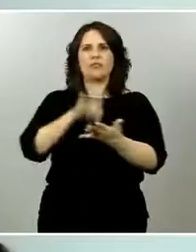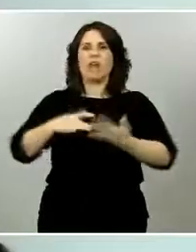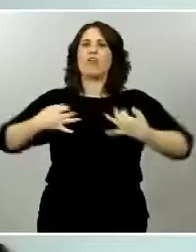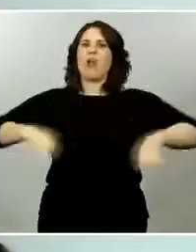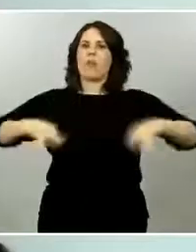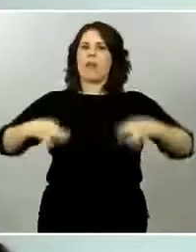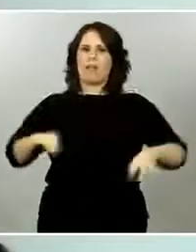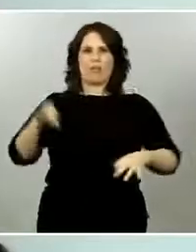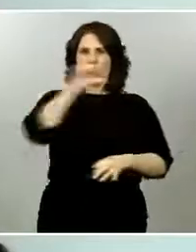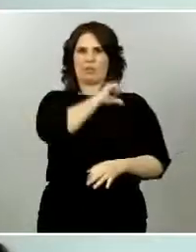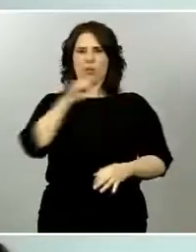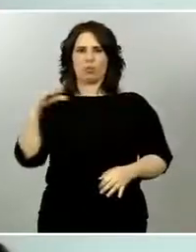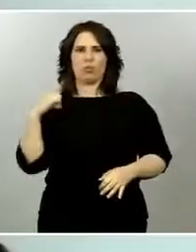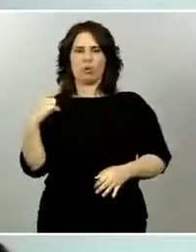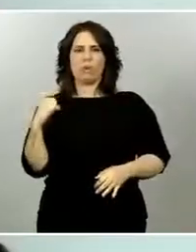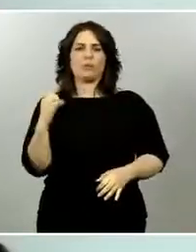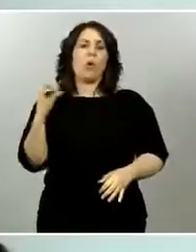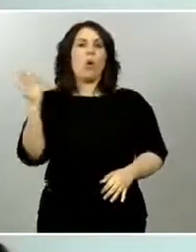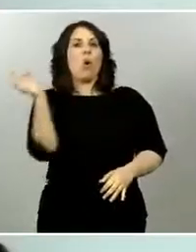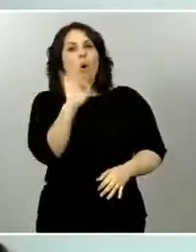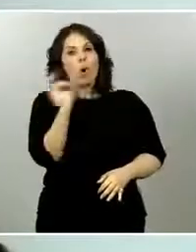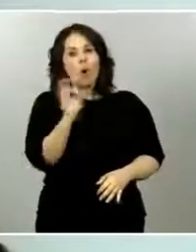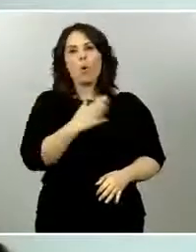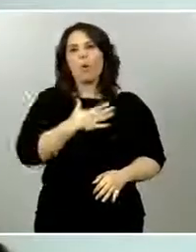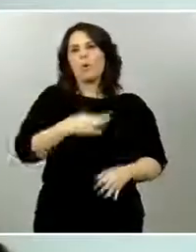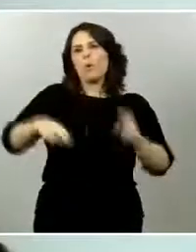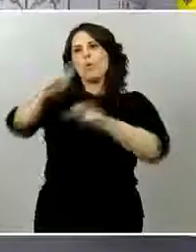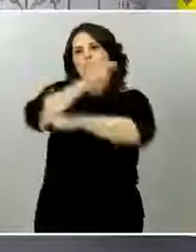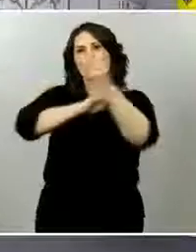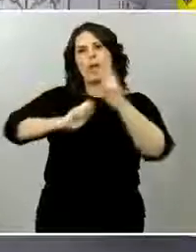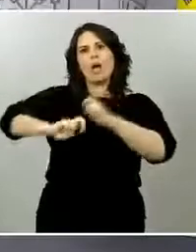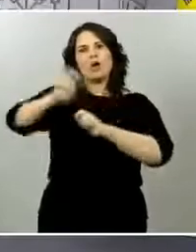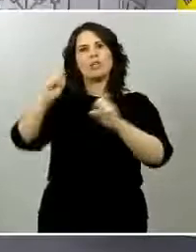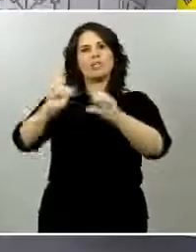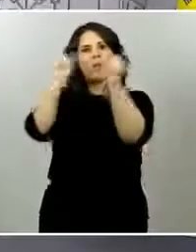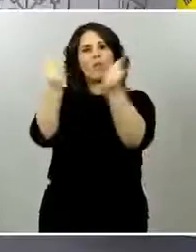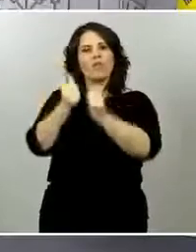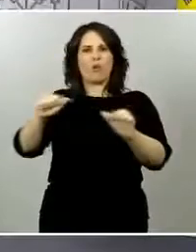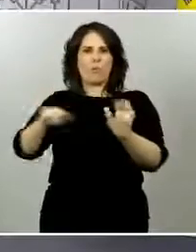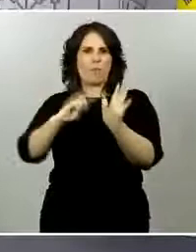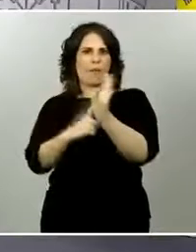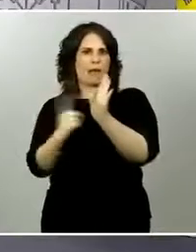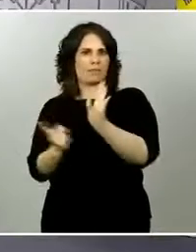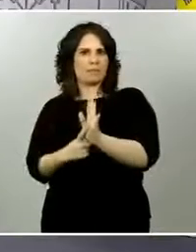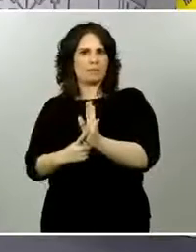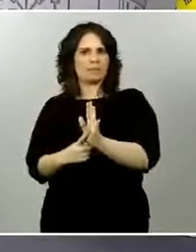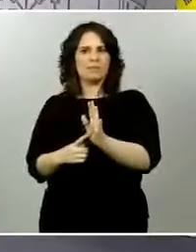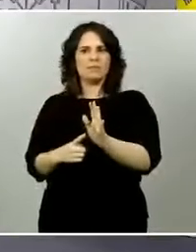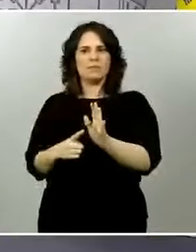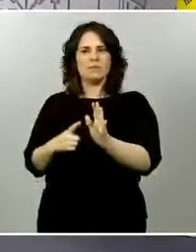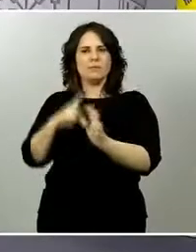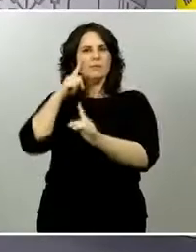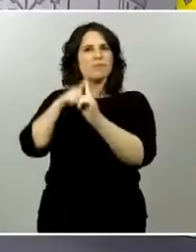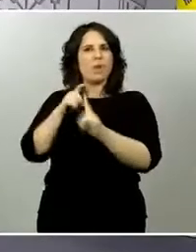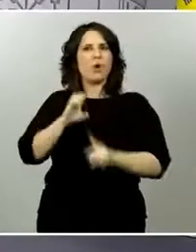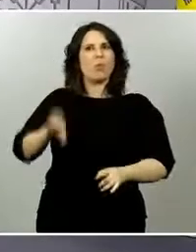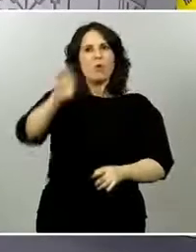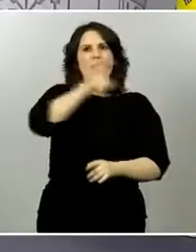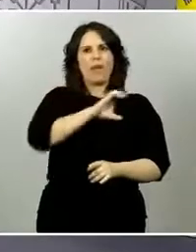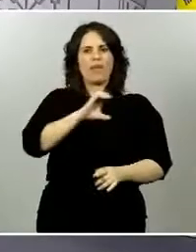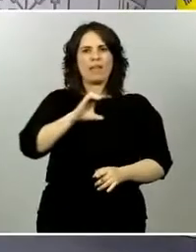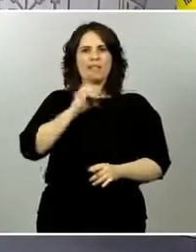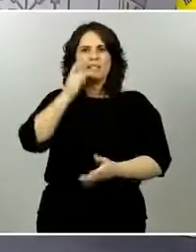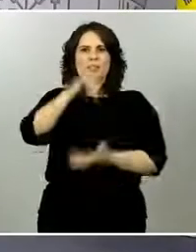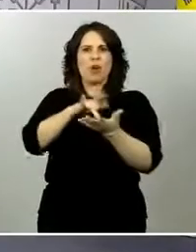¿Tiene el Ejecutivo intención de mantener el estado de alarma hasta que todas las comunidades autónomas entren en esa nueva normalidad? ¿O ya está